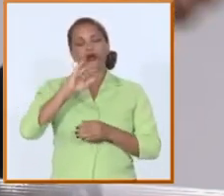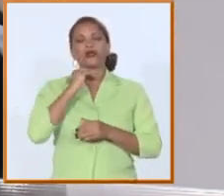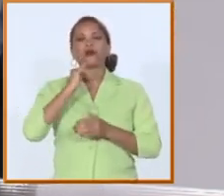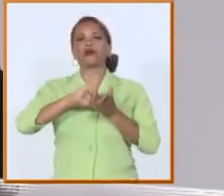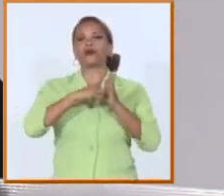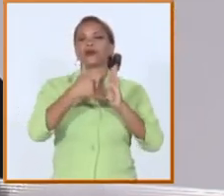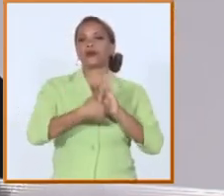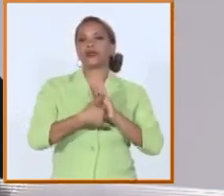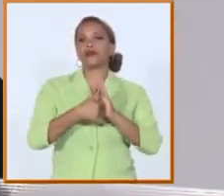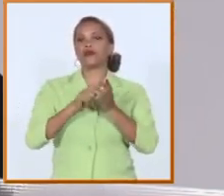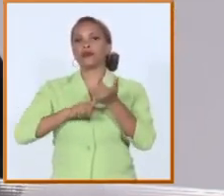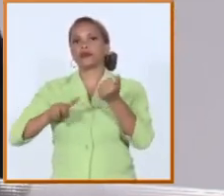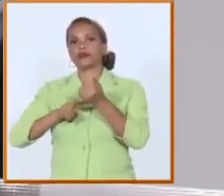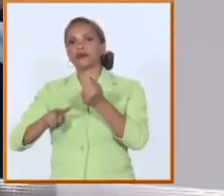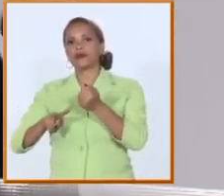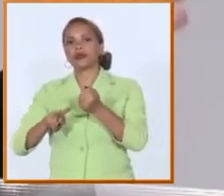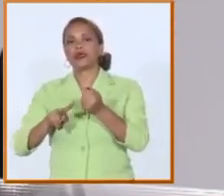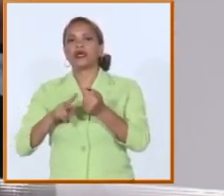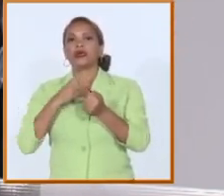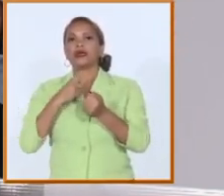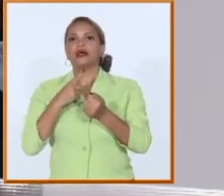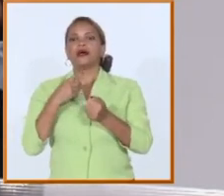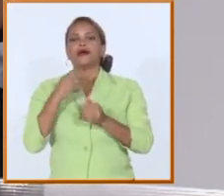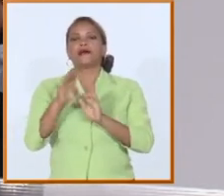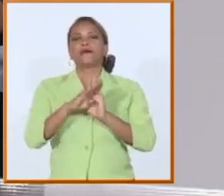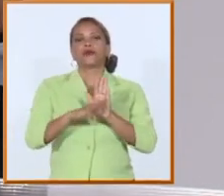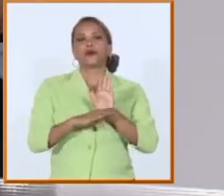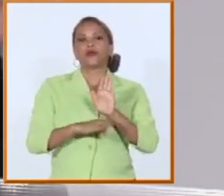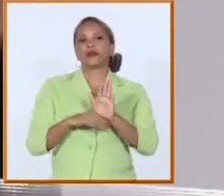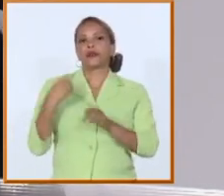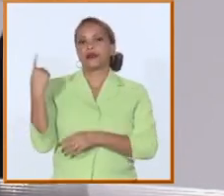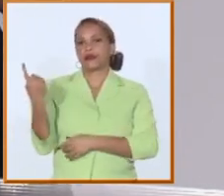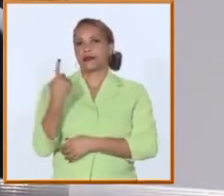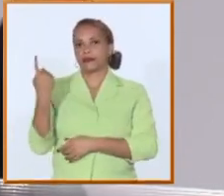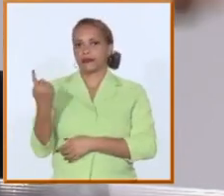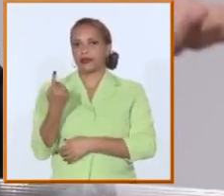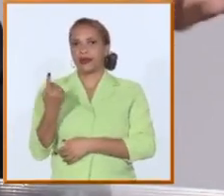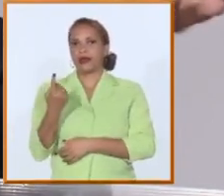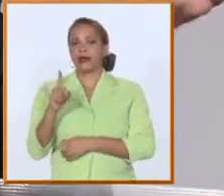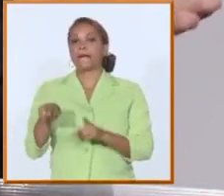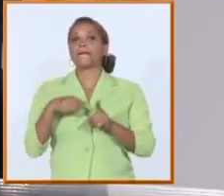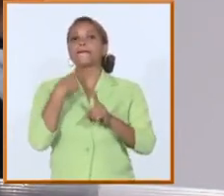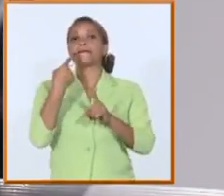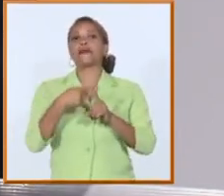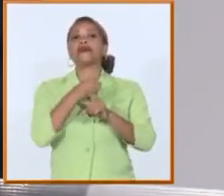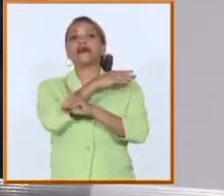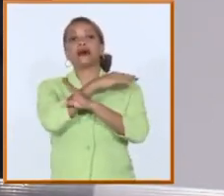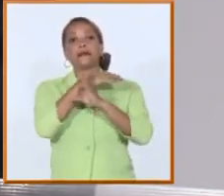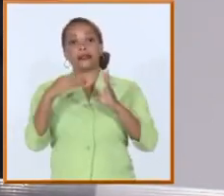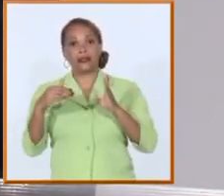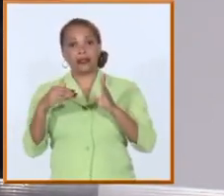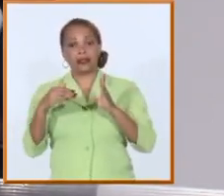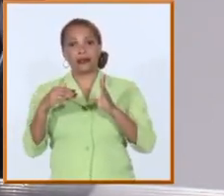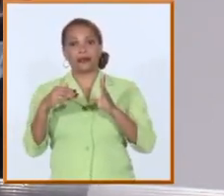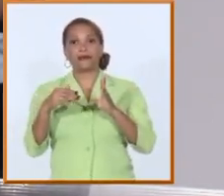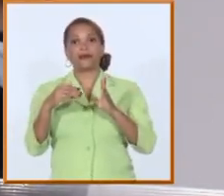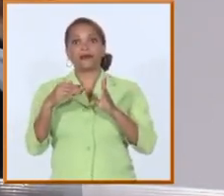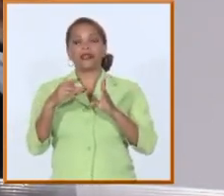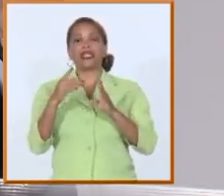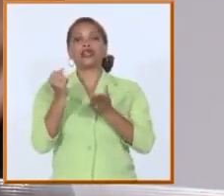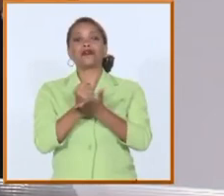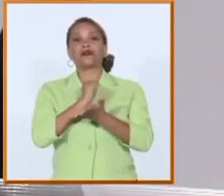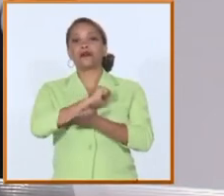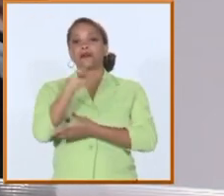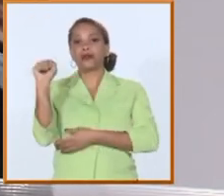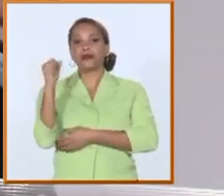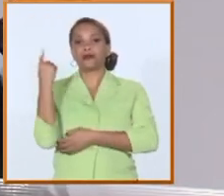asociados a programas sectoriales o a programas nacionales etcétera hay que decir que más de la mitad de los premios nacionales de la